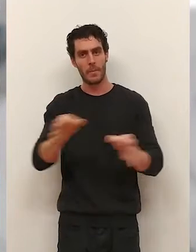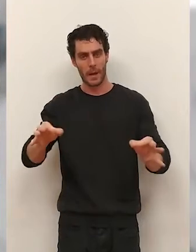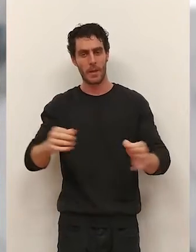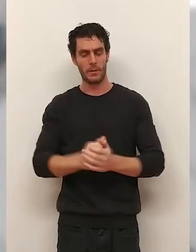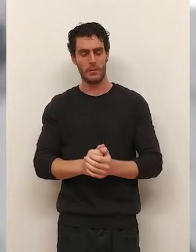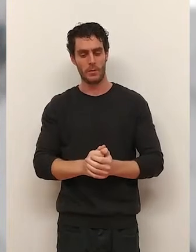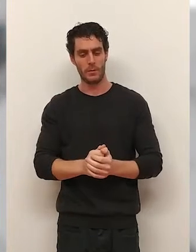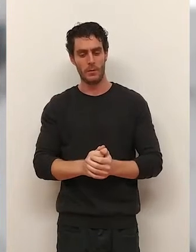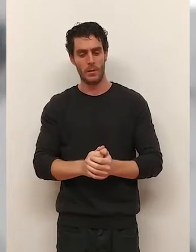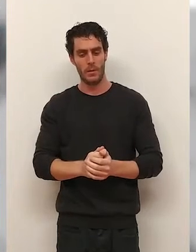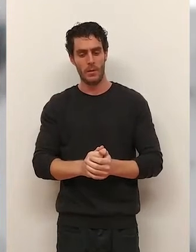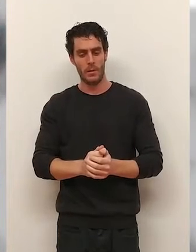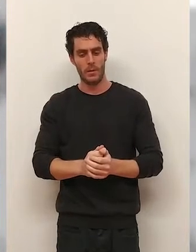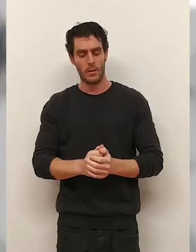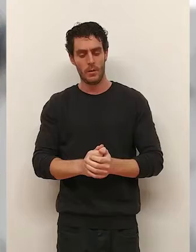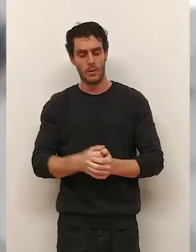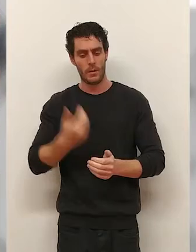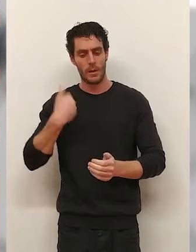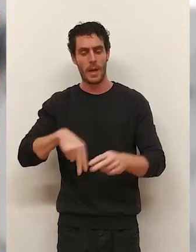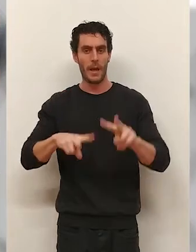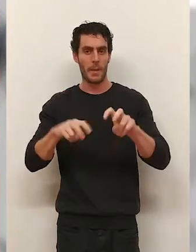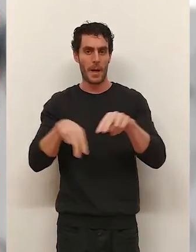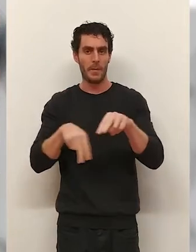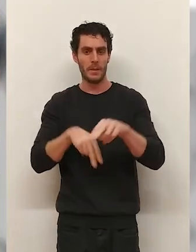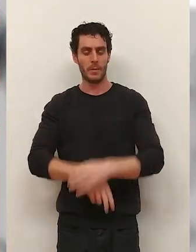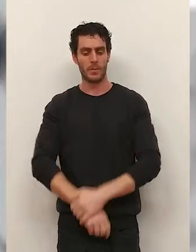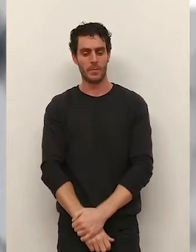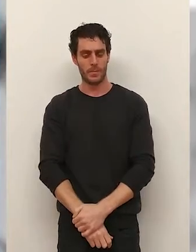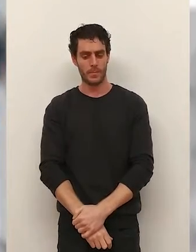eficaces. Eso pasa ya por la fase defensiva.